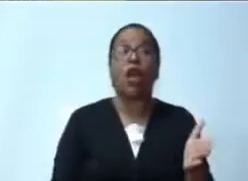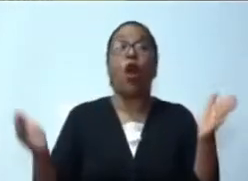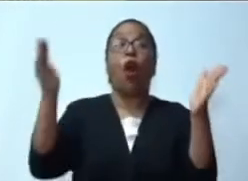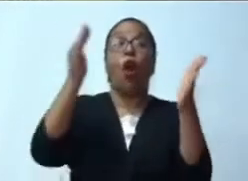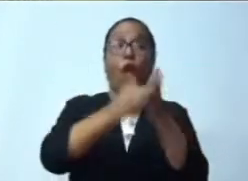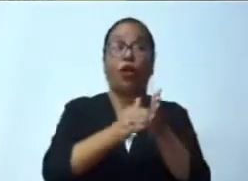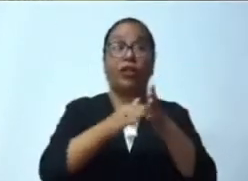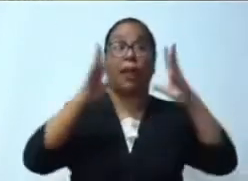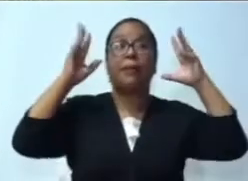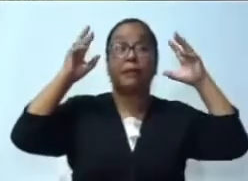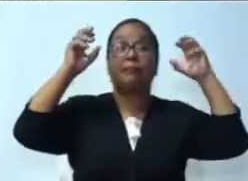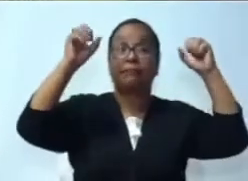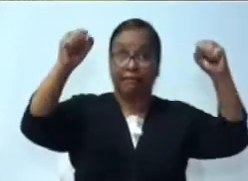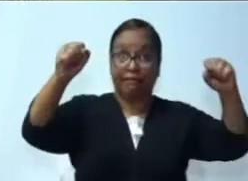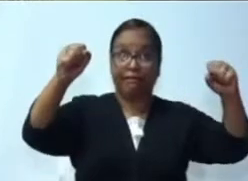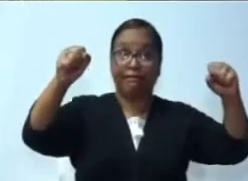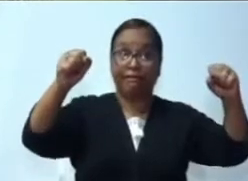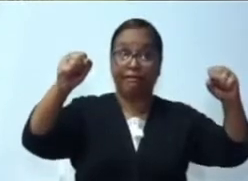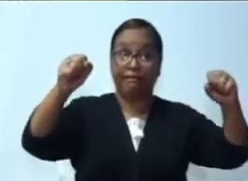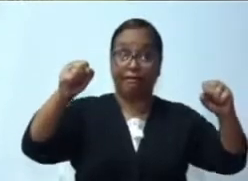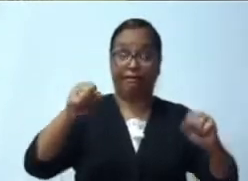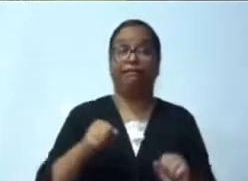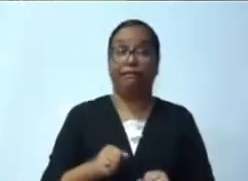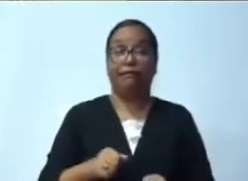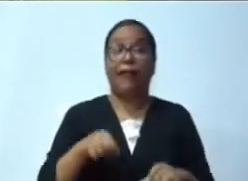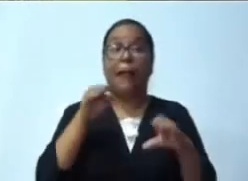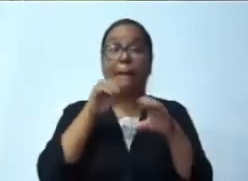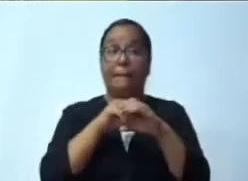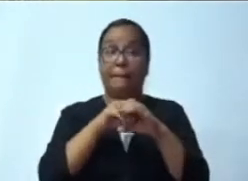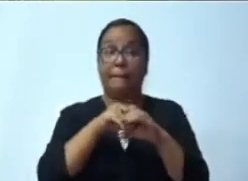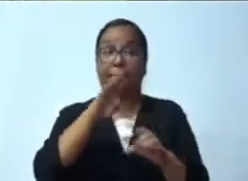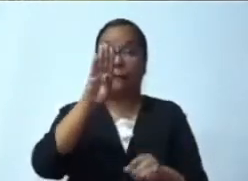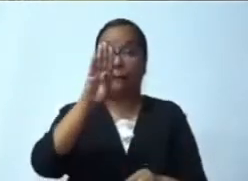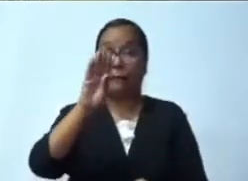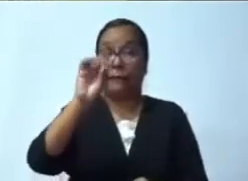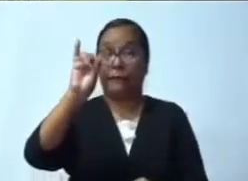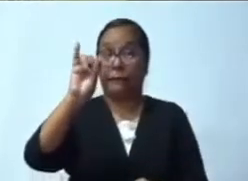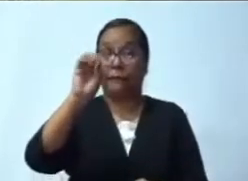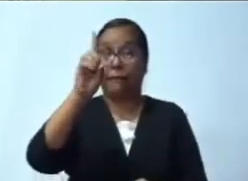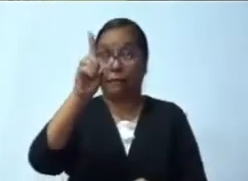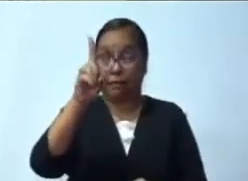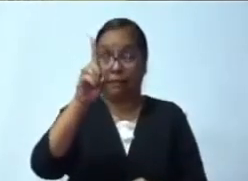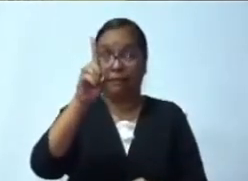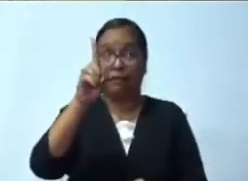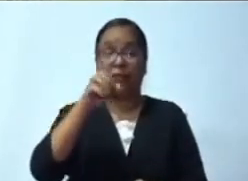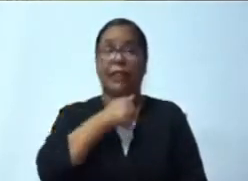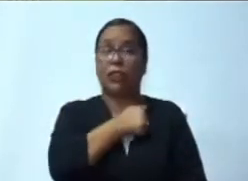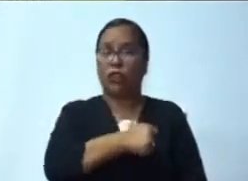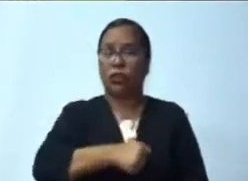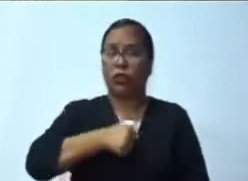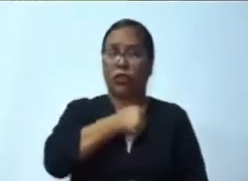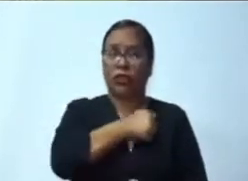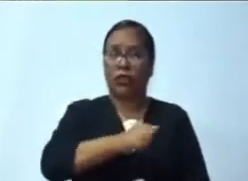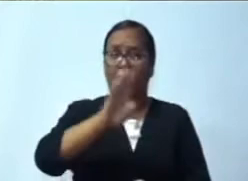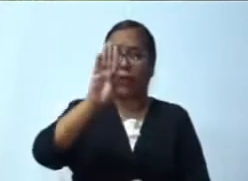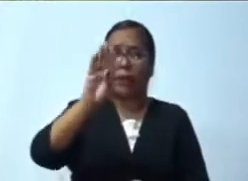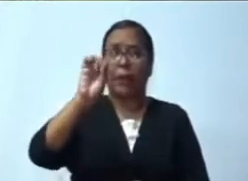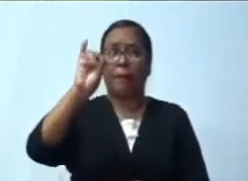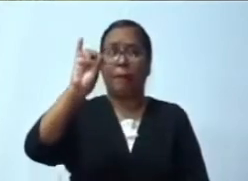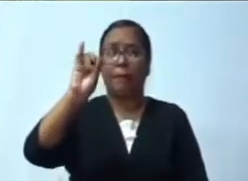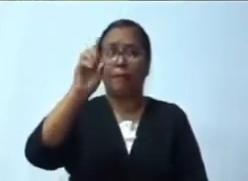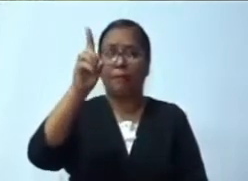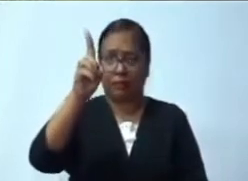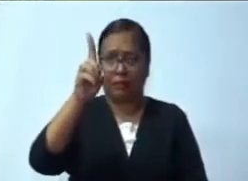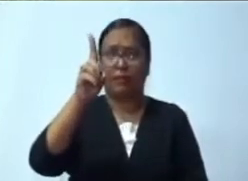y me disculpe el BID, me disculpe el BID, no va a haber ninguna impronta. ¿Usted sabe lo que es mantenimiento vial? ¿Un